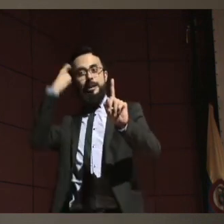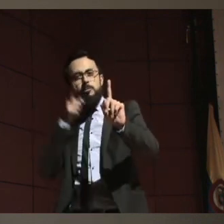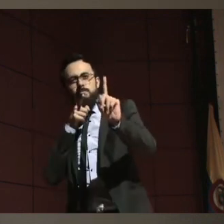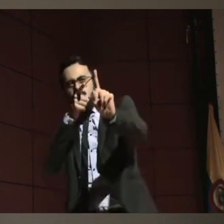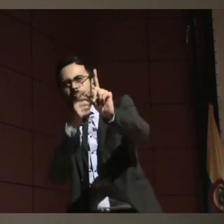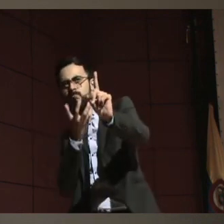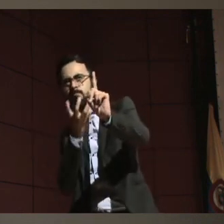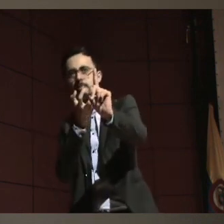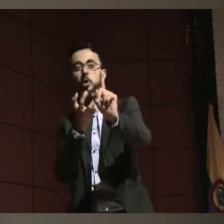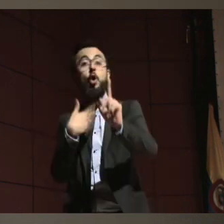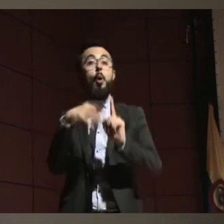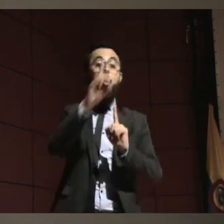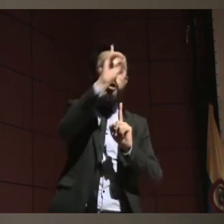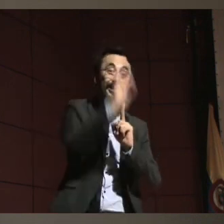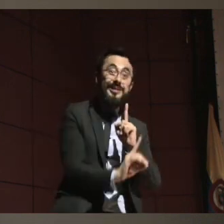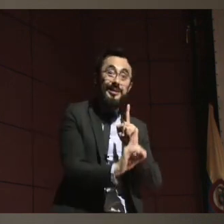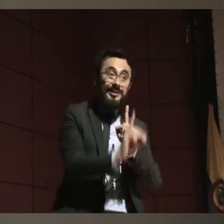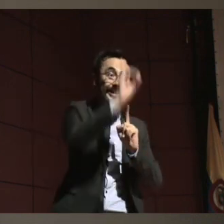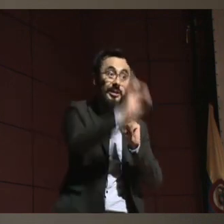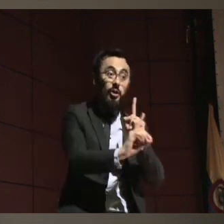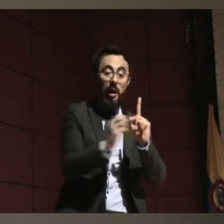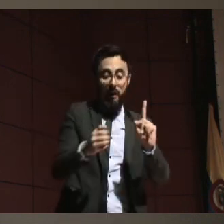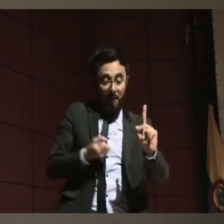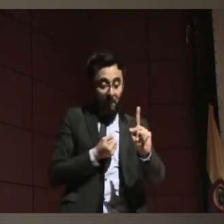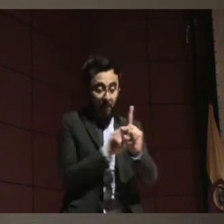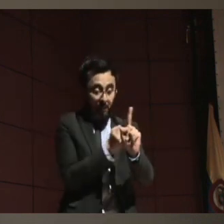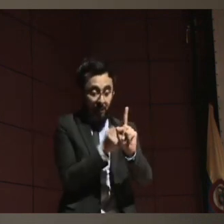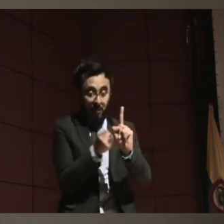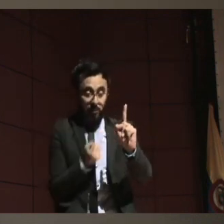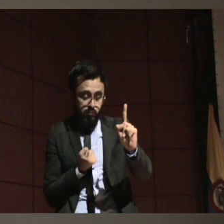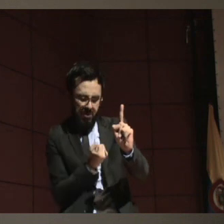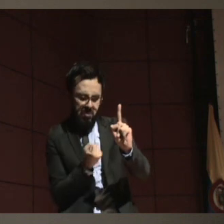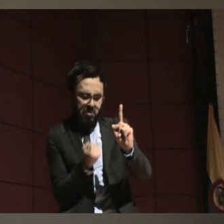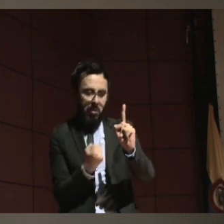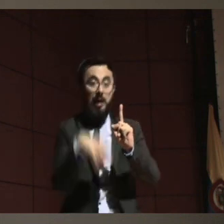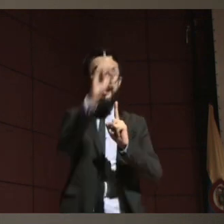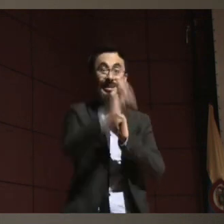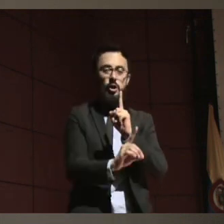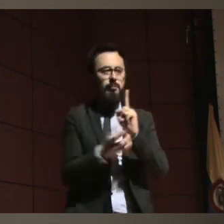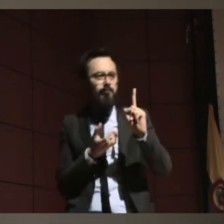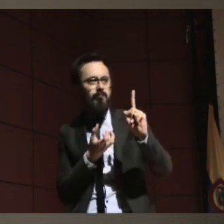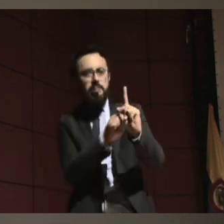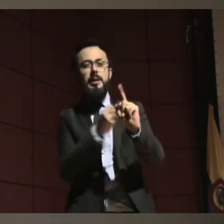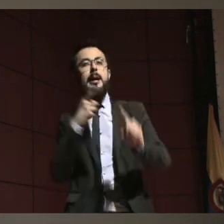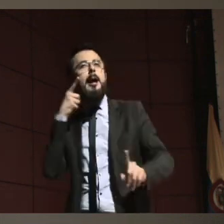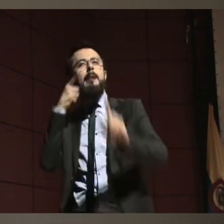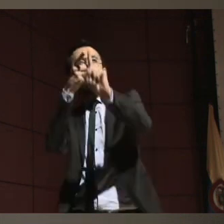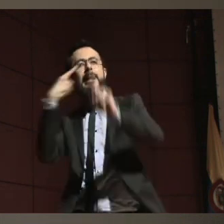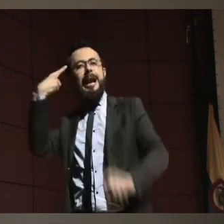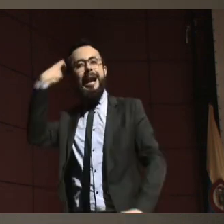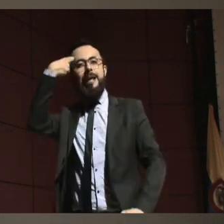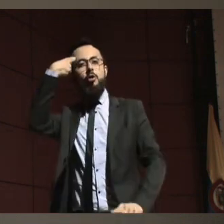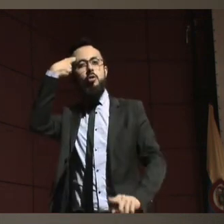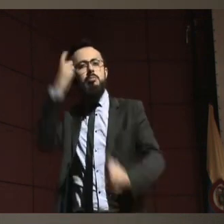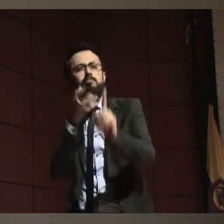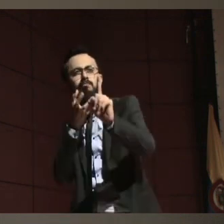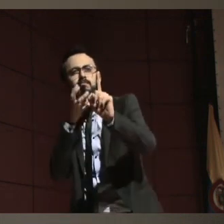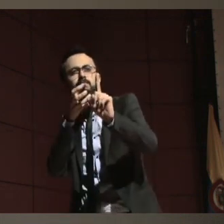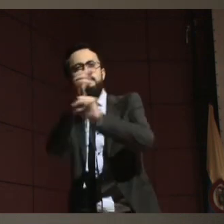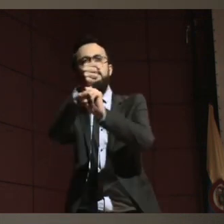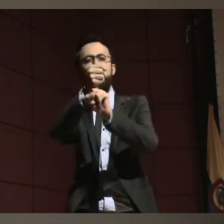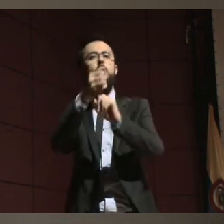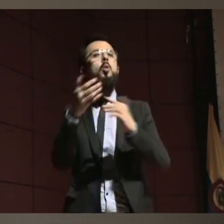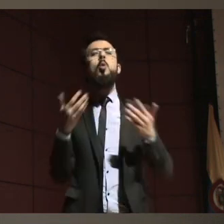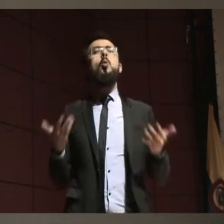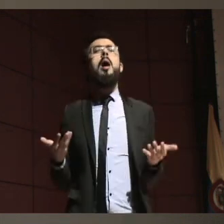decisiones con apoyo, es que nosotros podamos llegar a la conclusión de que las personas con discapacidad